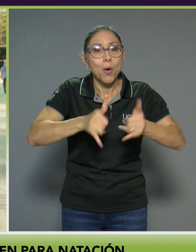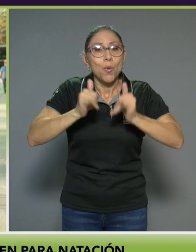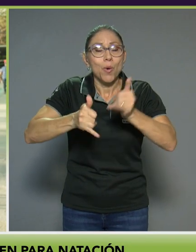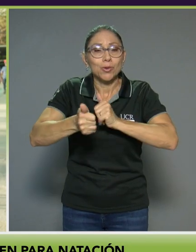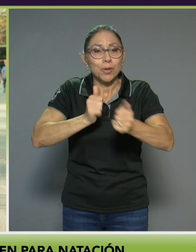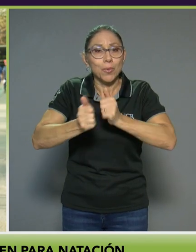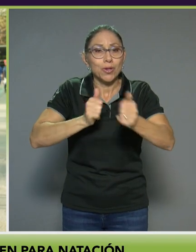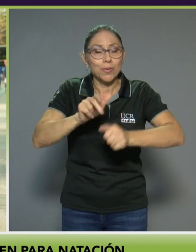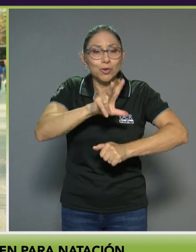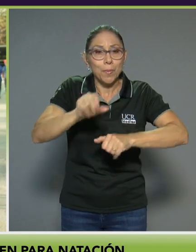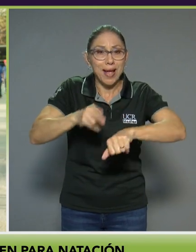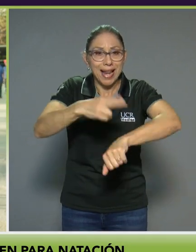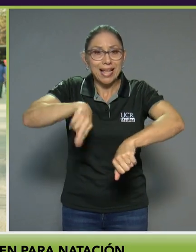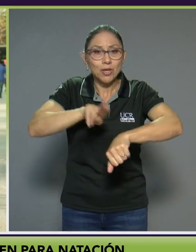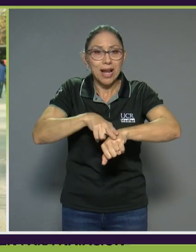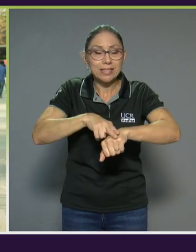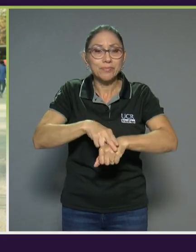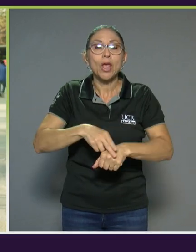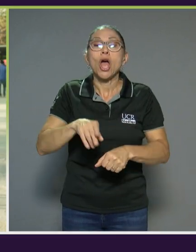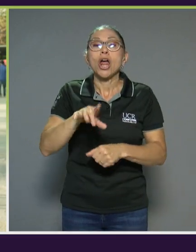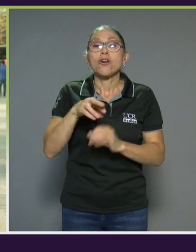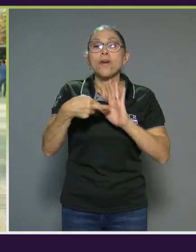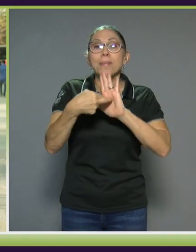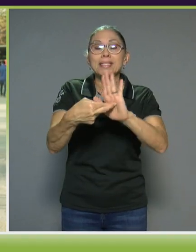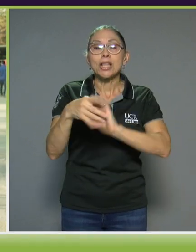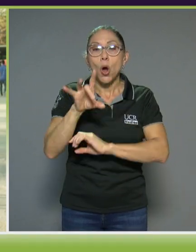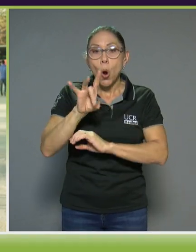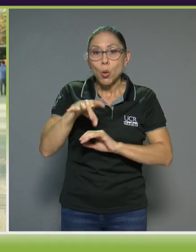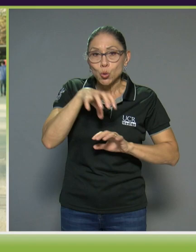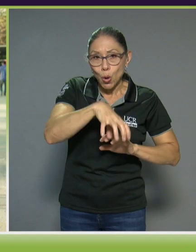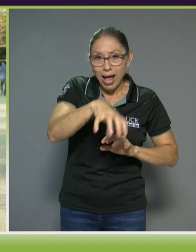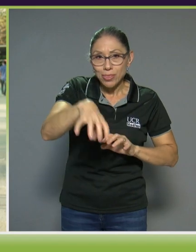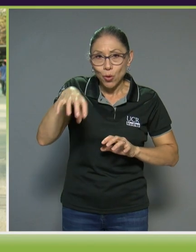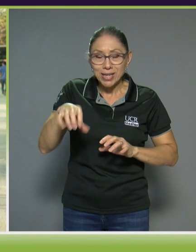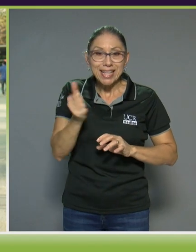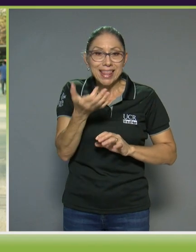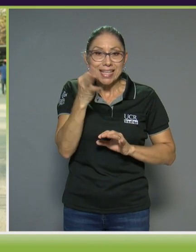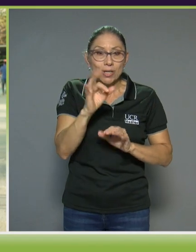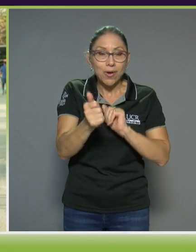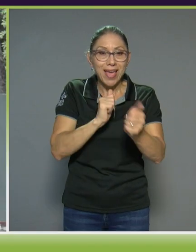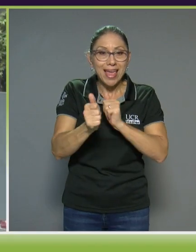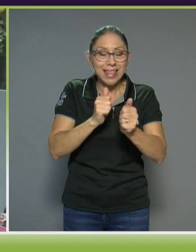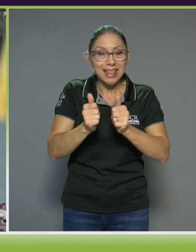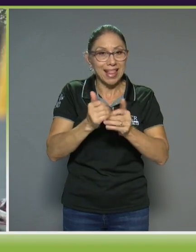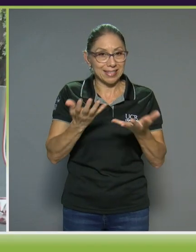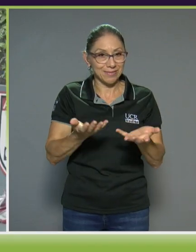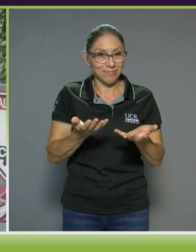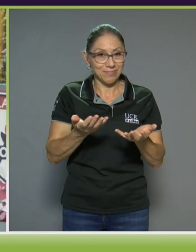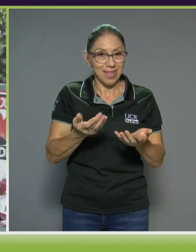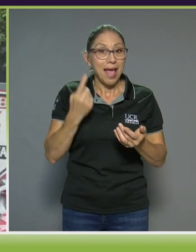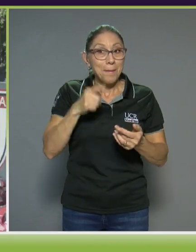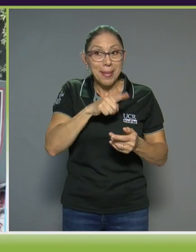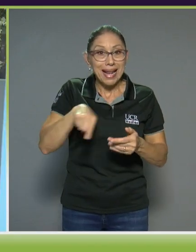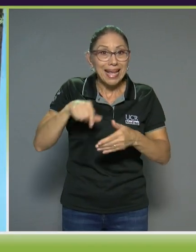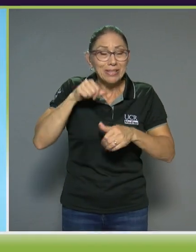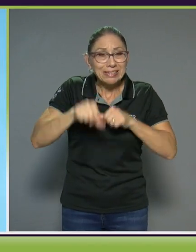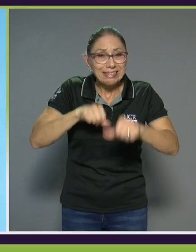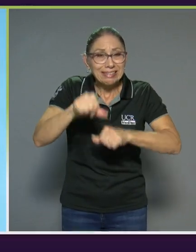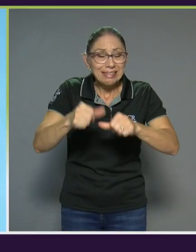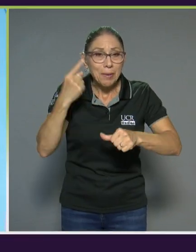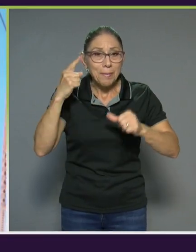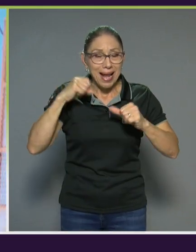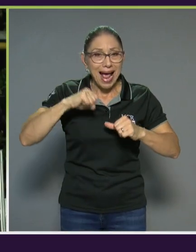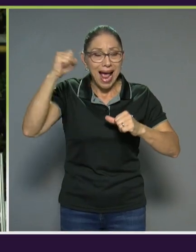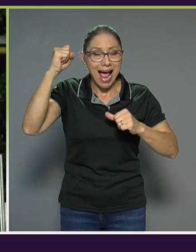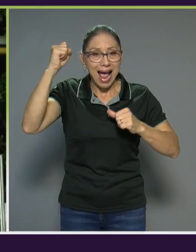tenemos la representación de ocho cantones con 19 atletas compitiendo por medallas. Creemos que podemos realmente lograr